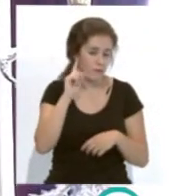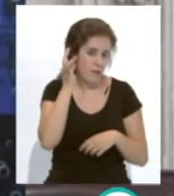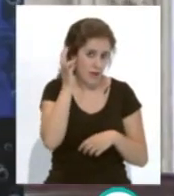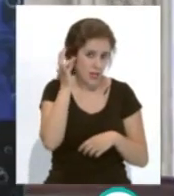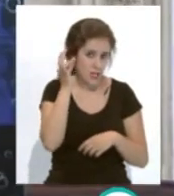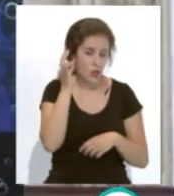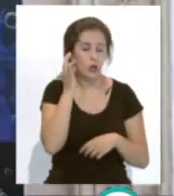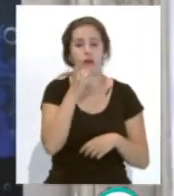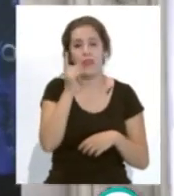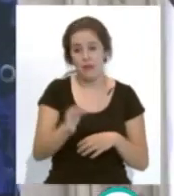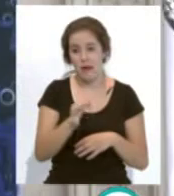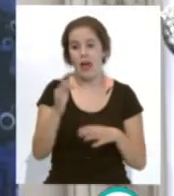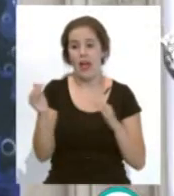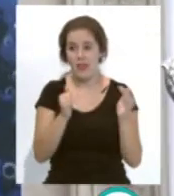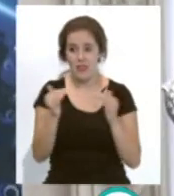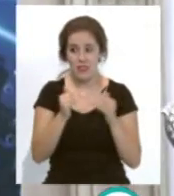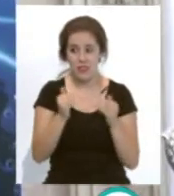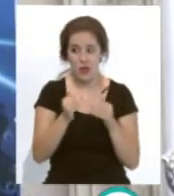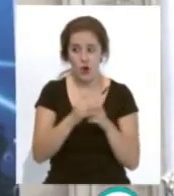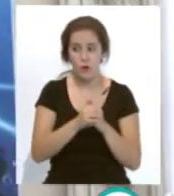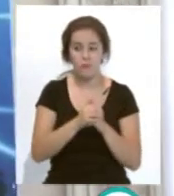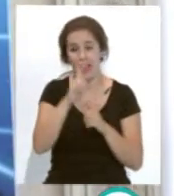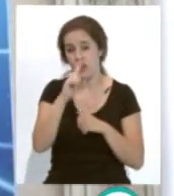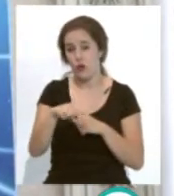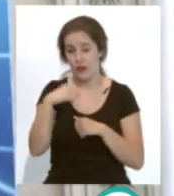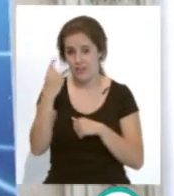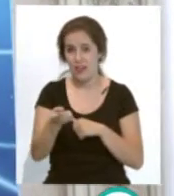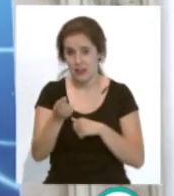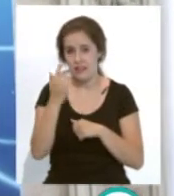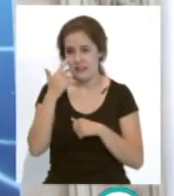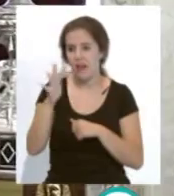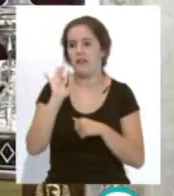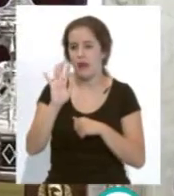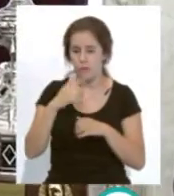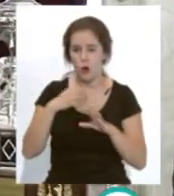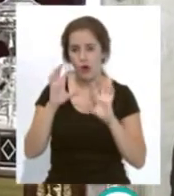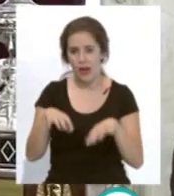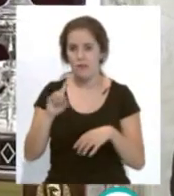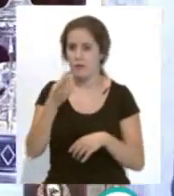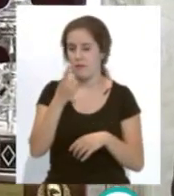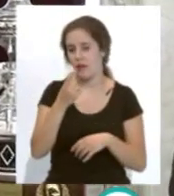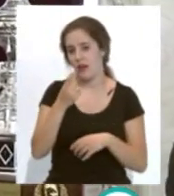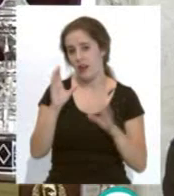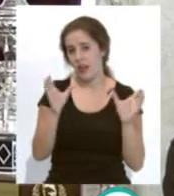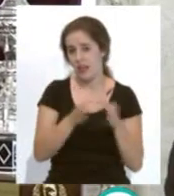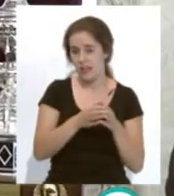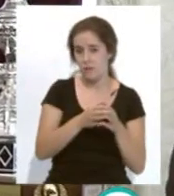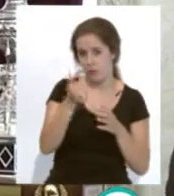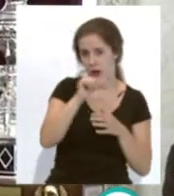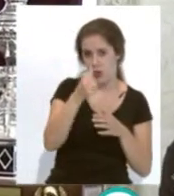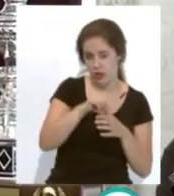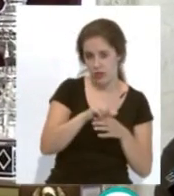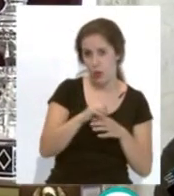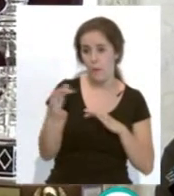edición ya luego en la segunda el propio presidente decía ya el año que viene ya veremos el Cádiz primer equipo masculino tendrá un partido